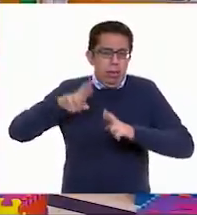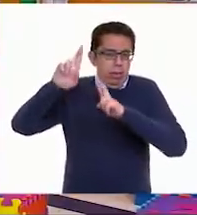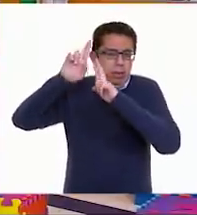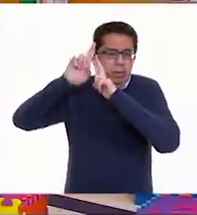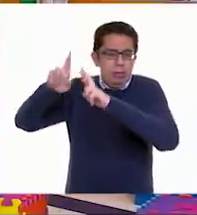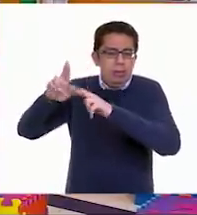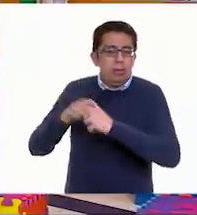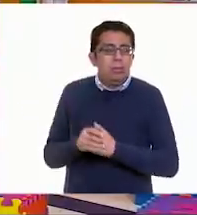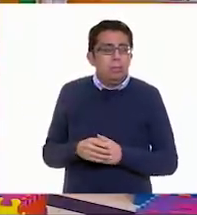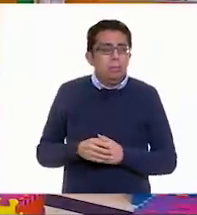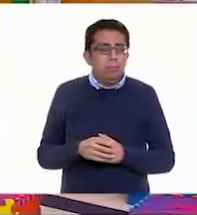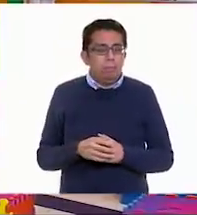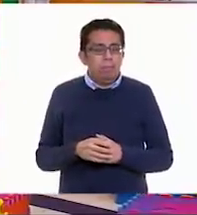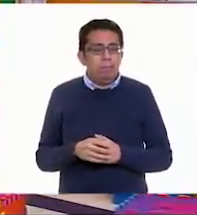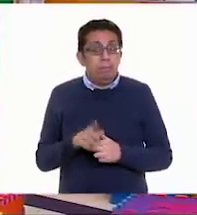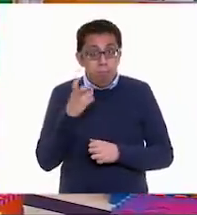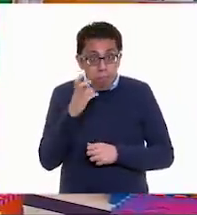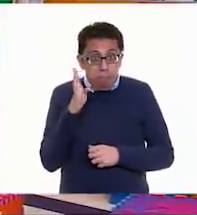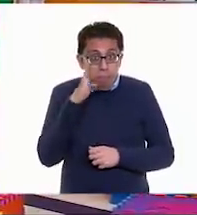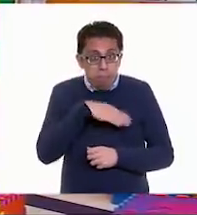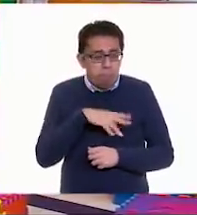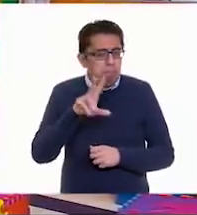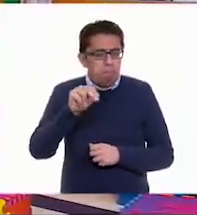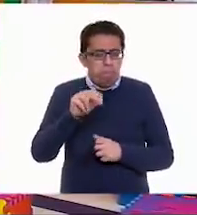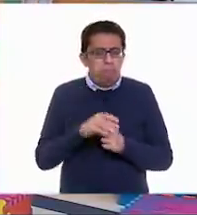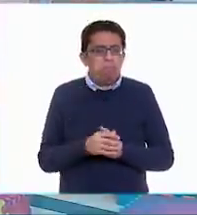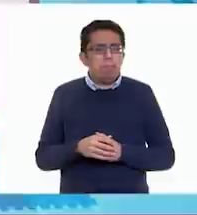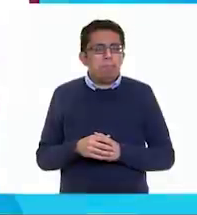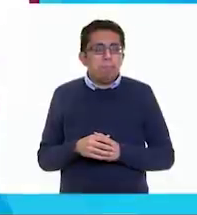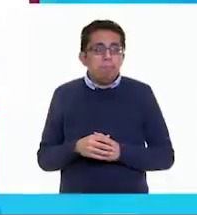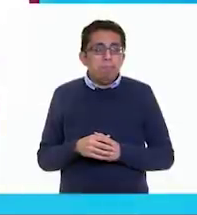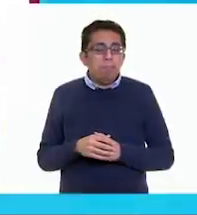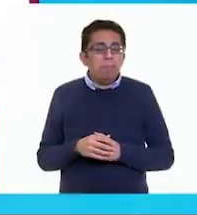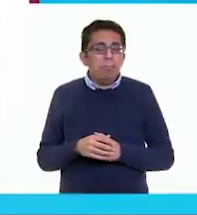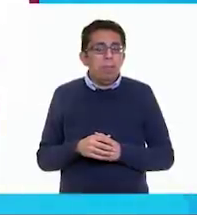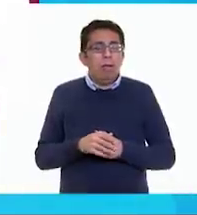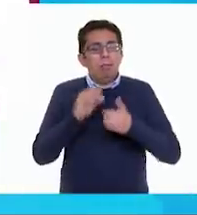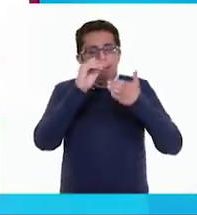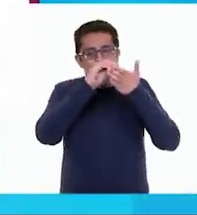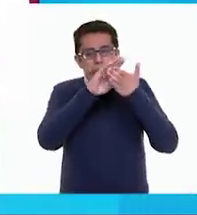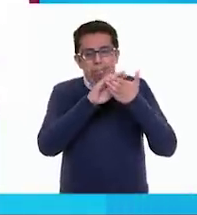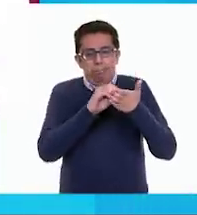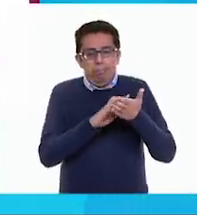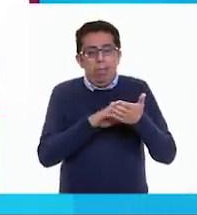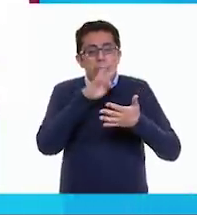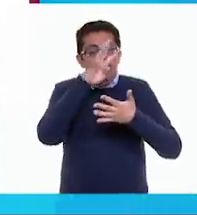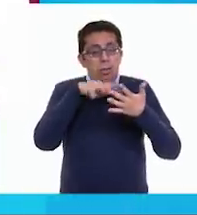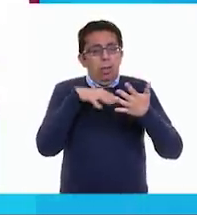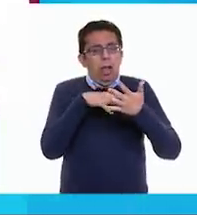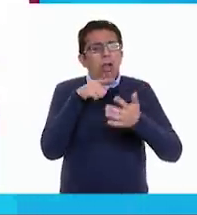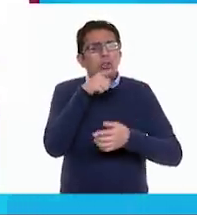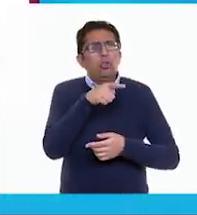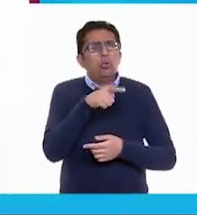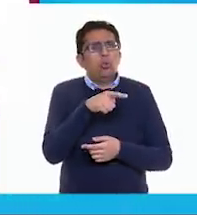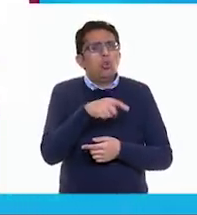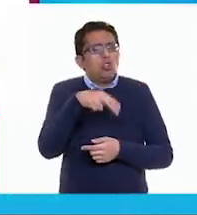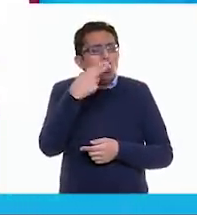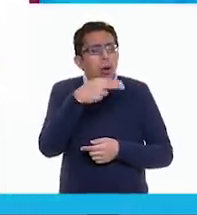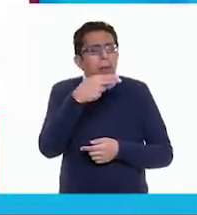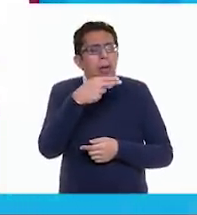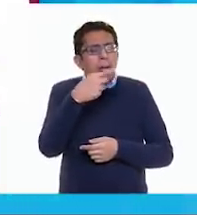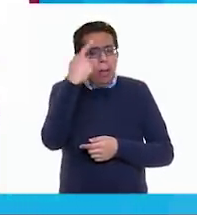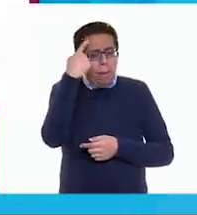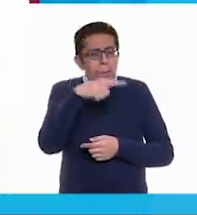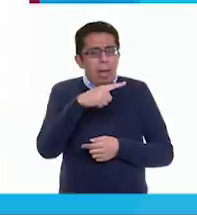Exactamente. Y no quiere decir que esté mal. Vamos a seguir llenando nuestra tabla. ¿Cómo le llamas tú a la bicicleta?